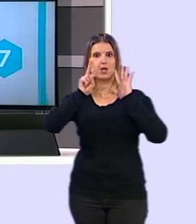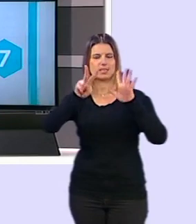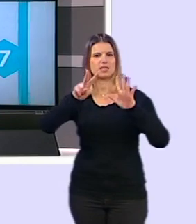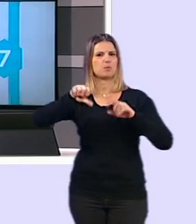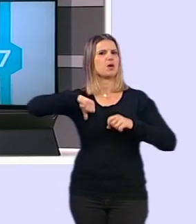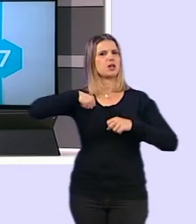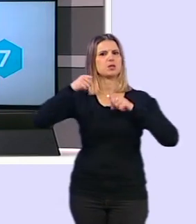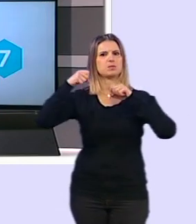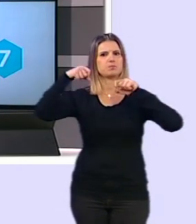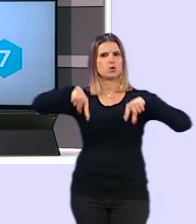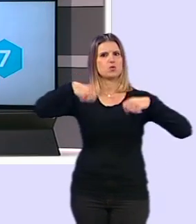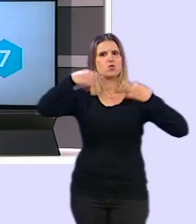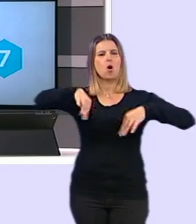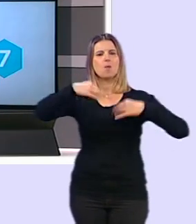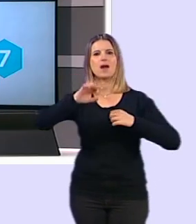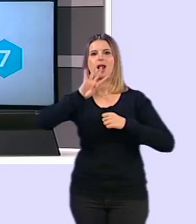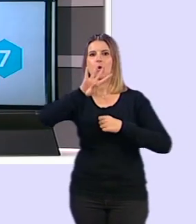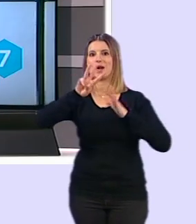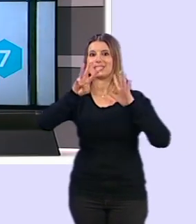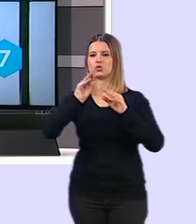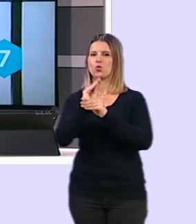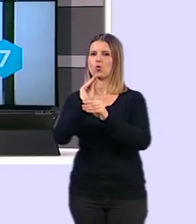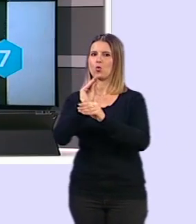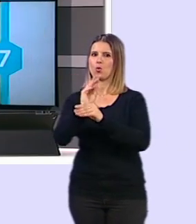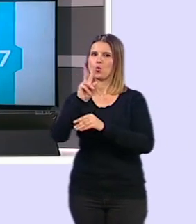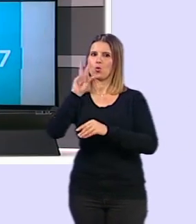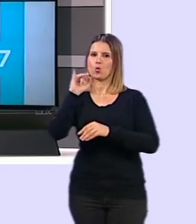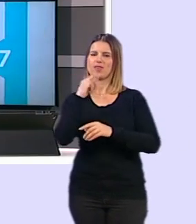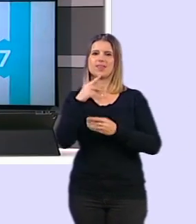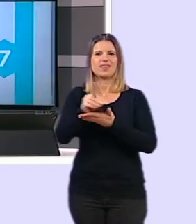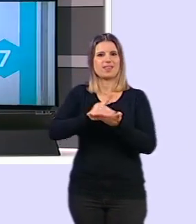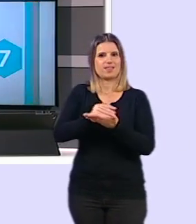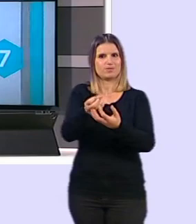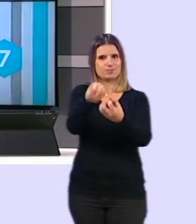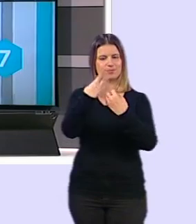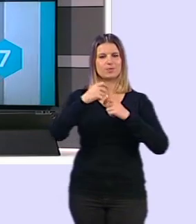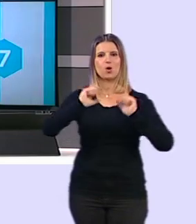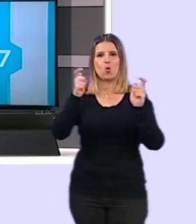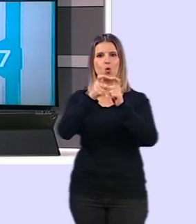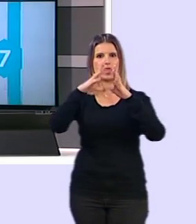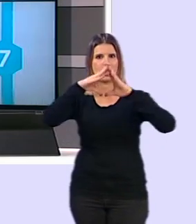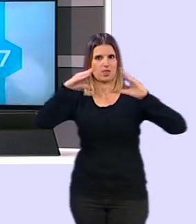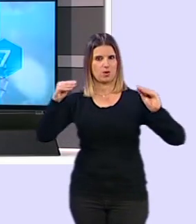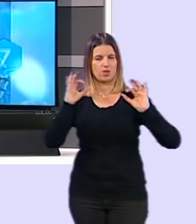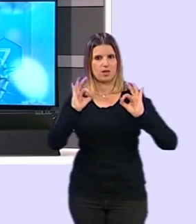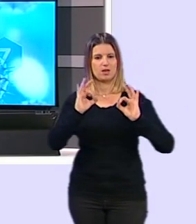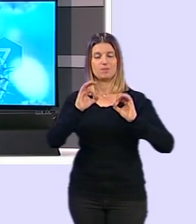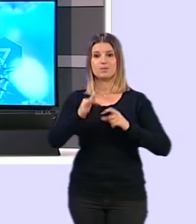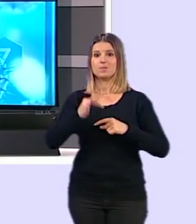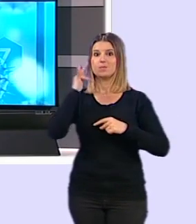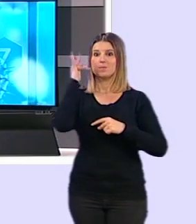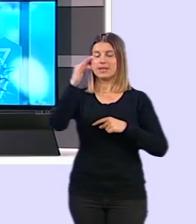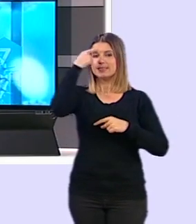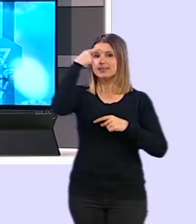convencionales y 48 en cuidados intensivos según los datos facilitados hoy por la Junta de Andalucía. Además,